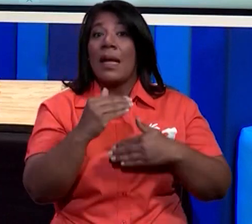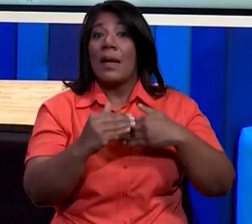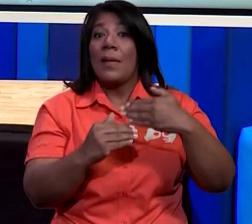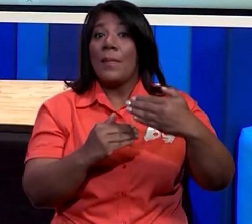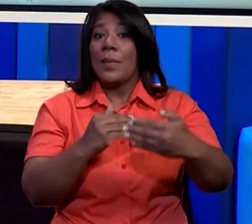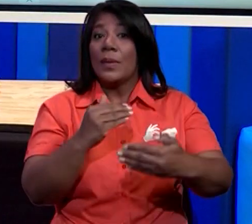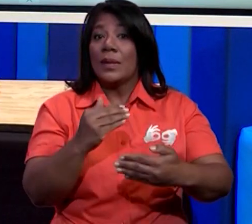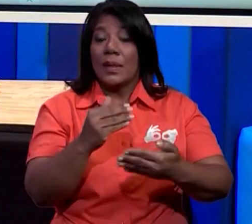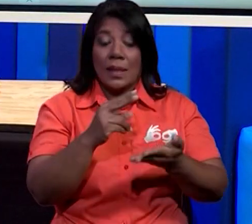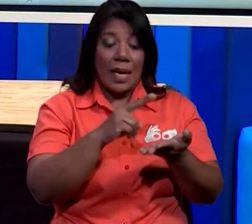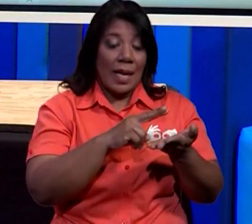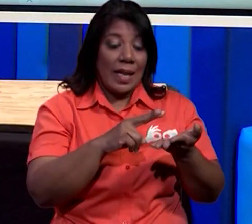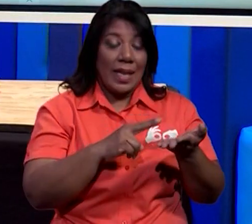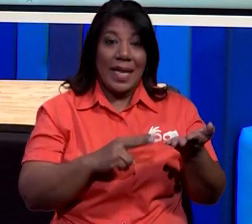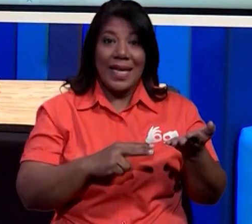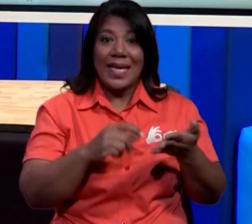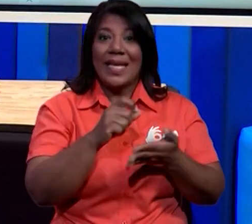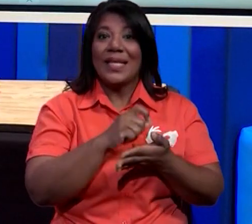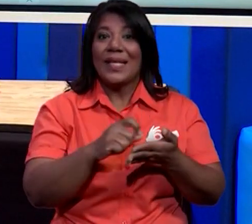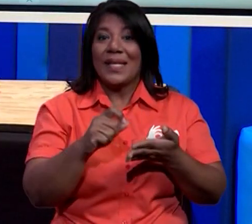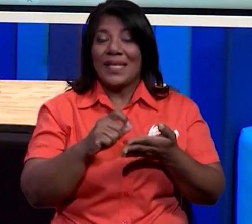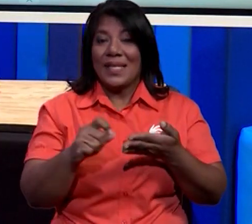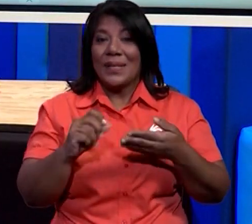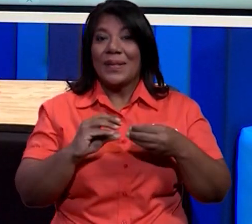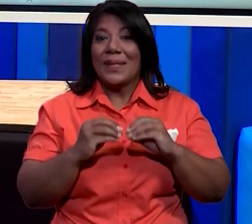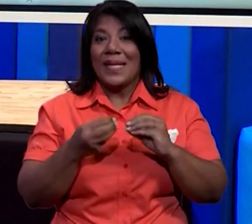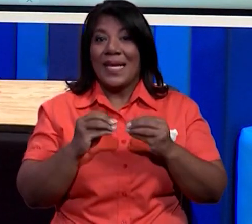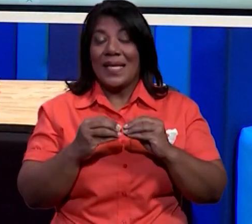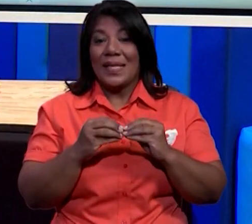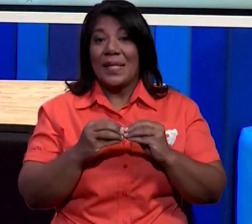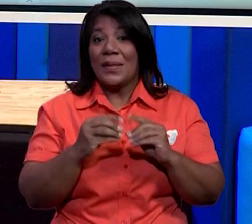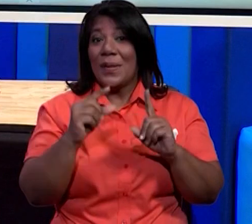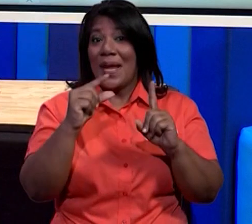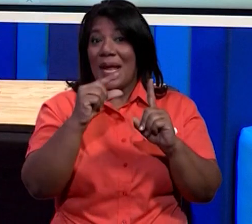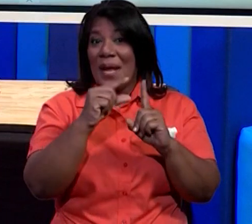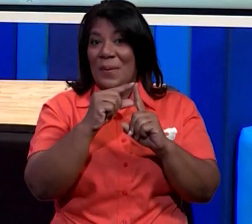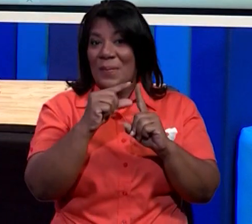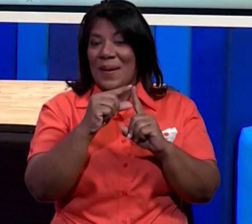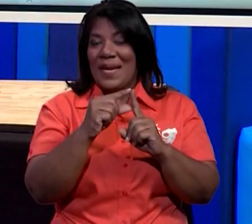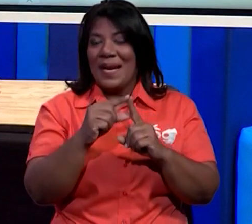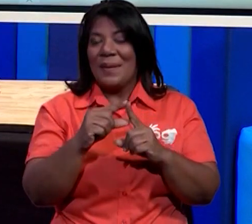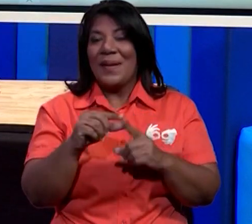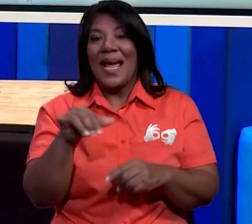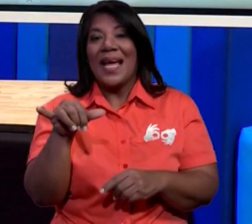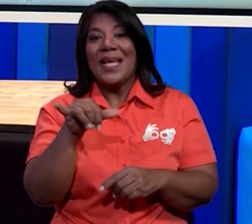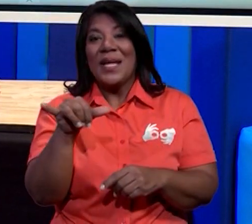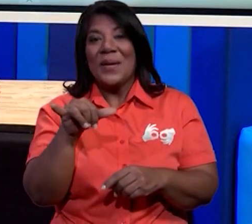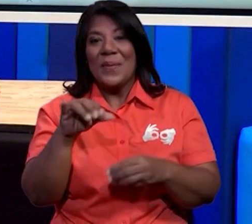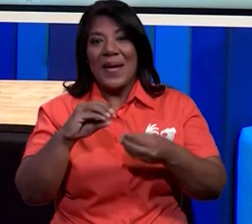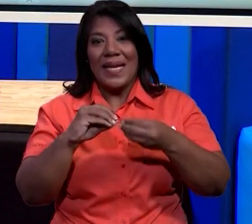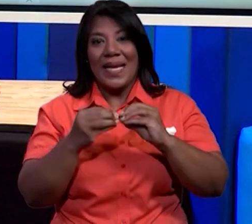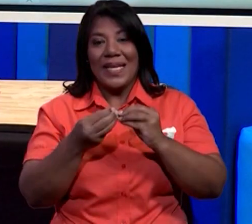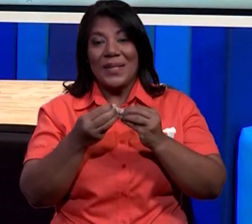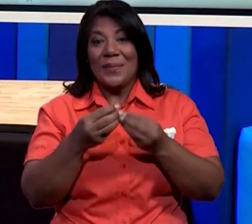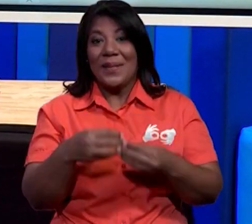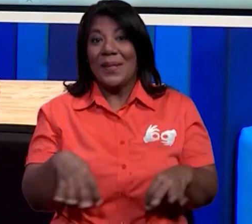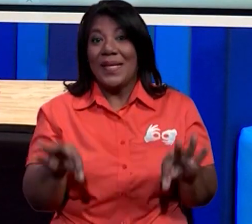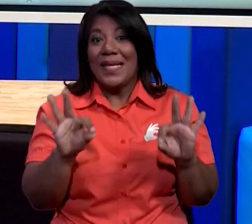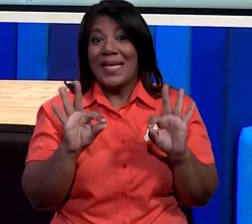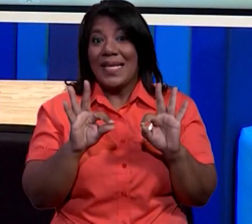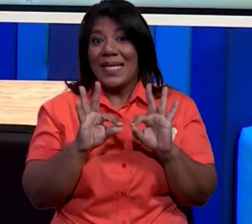lectoescritura o de escritura del número. Tanto en palabras como en número. Muy importante.